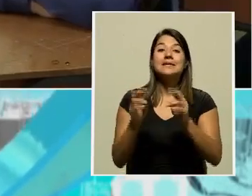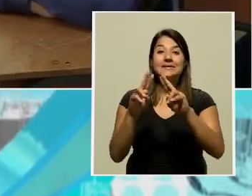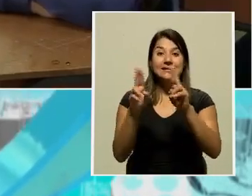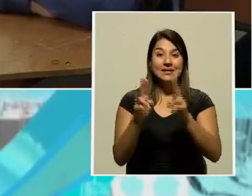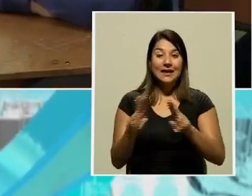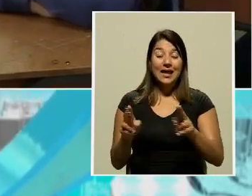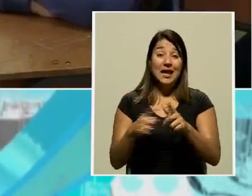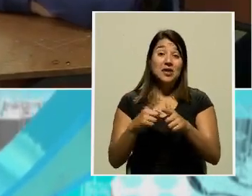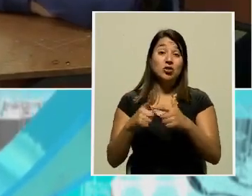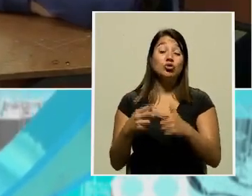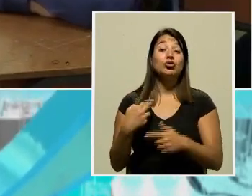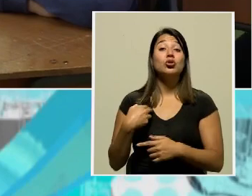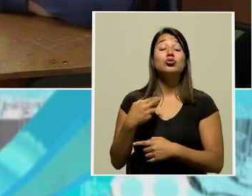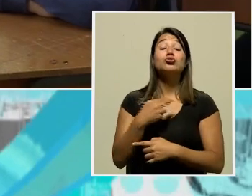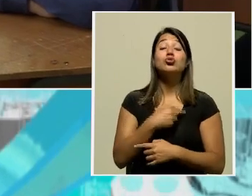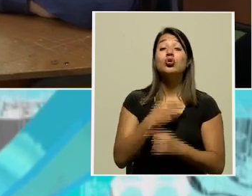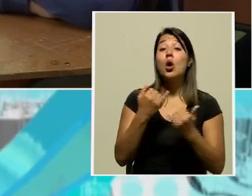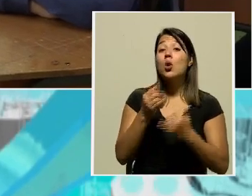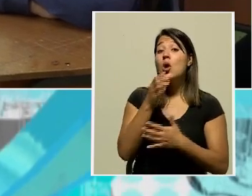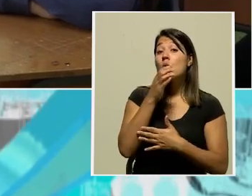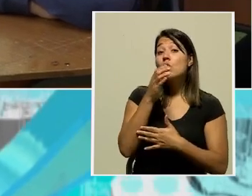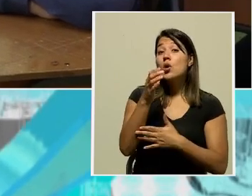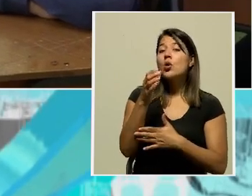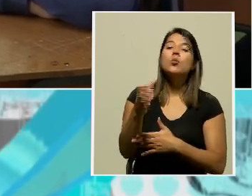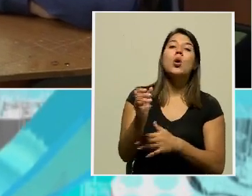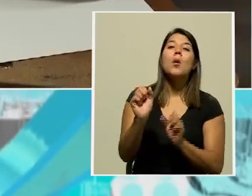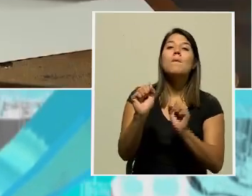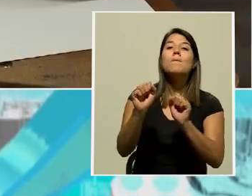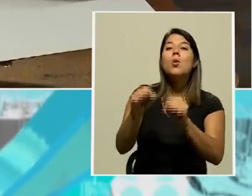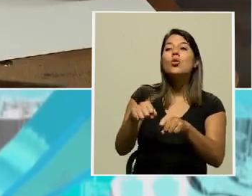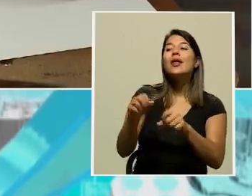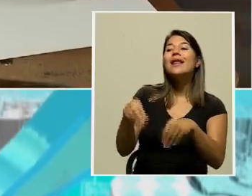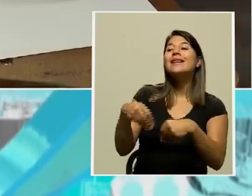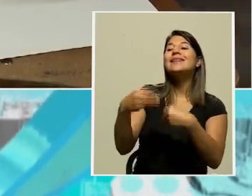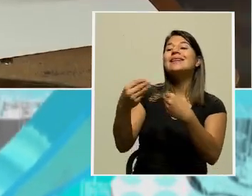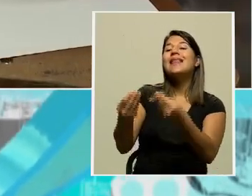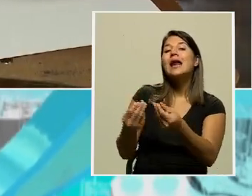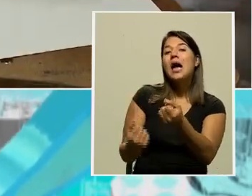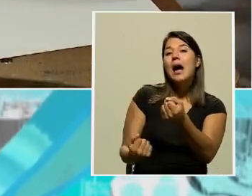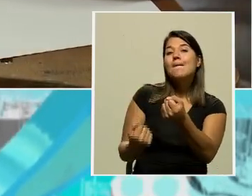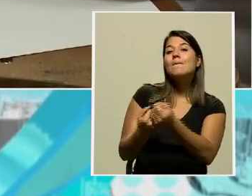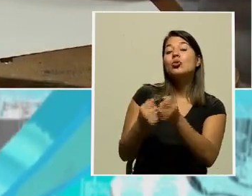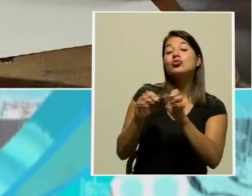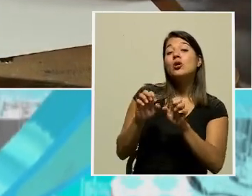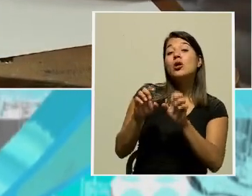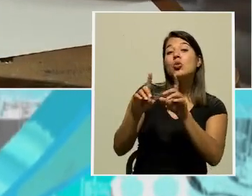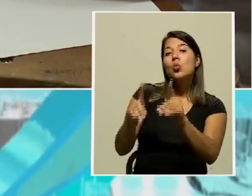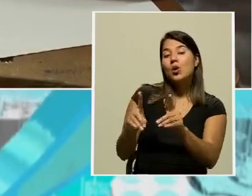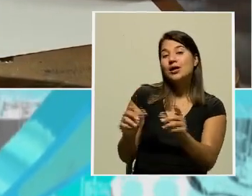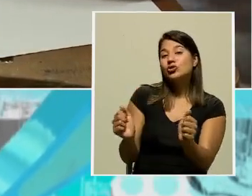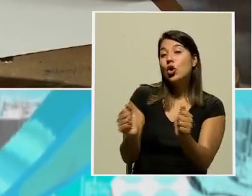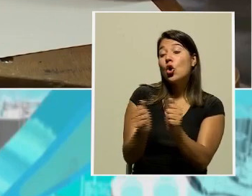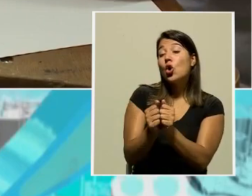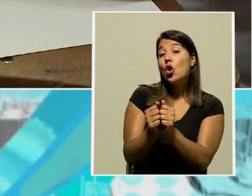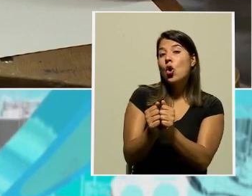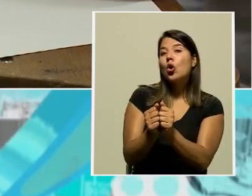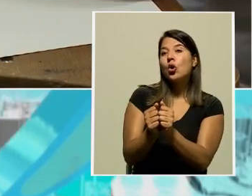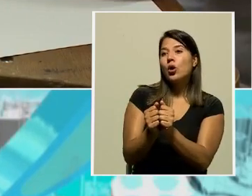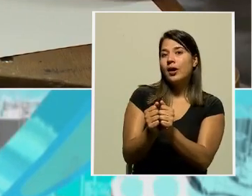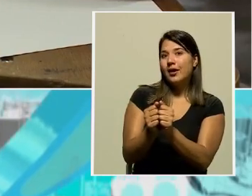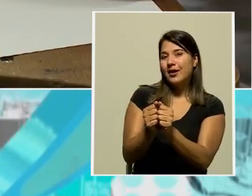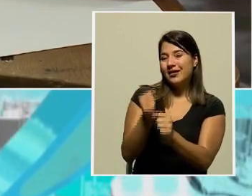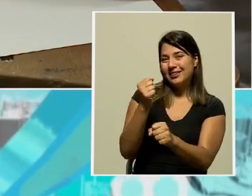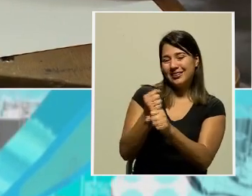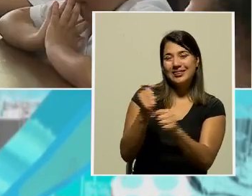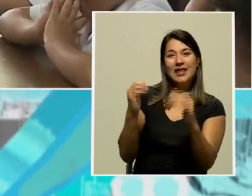pues nosotros lo que hemos estado recomendando es el trabajo de apoyo educativo a distancia con las guías de trabajo autónomo y el apoyo en el centro educativo